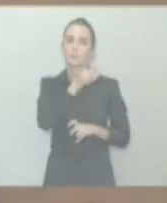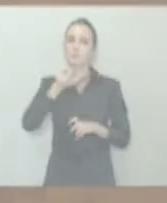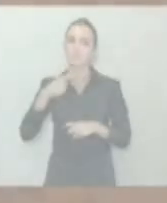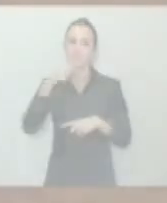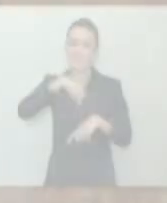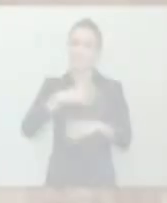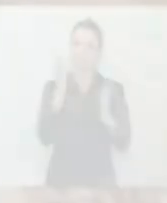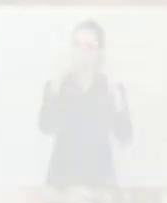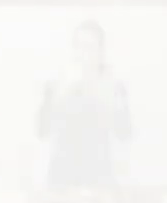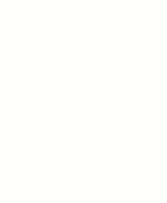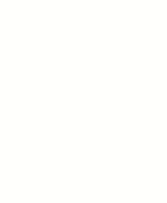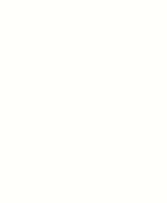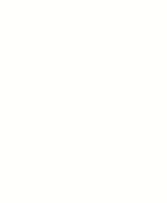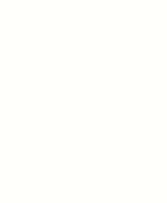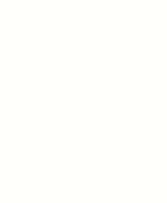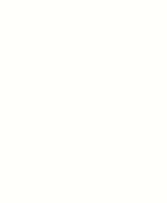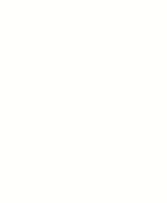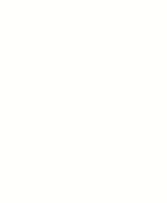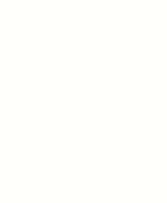él. Muchas gracias.